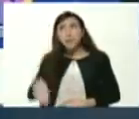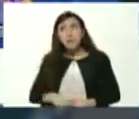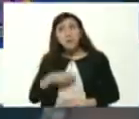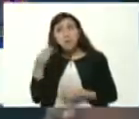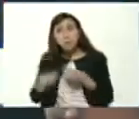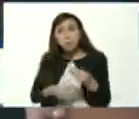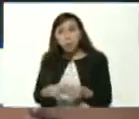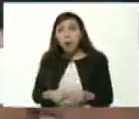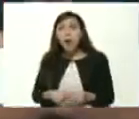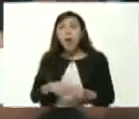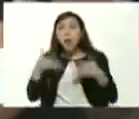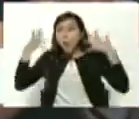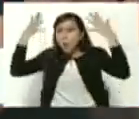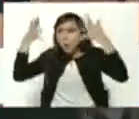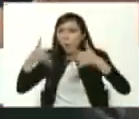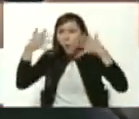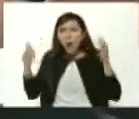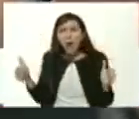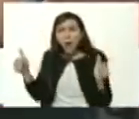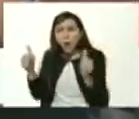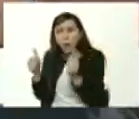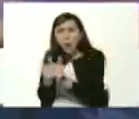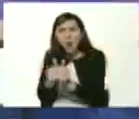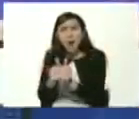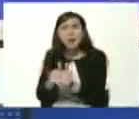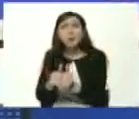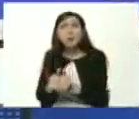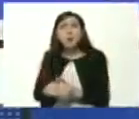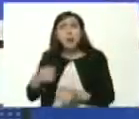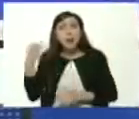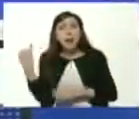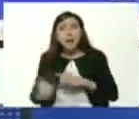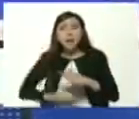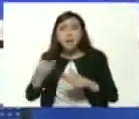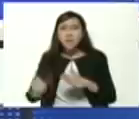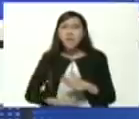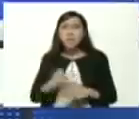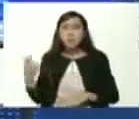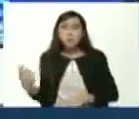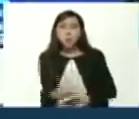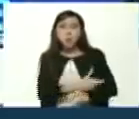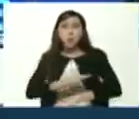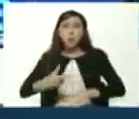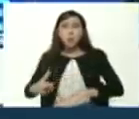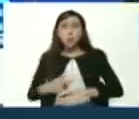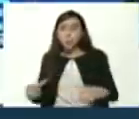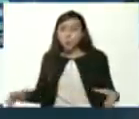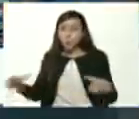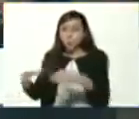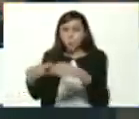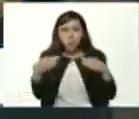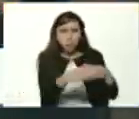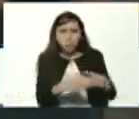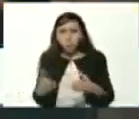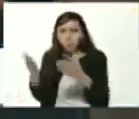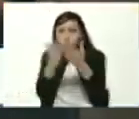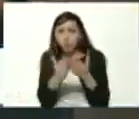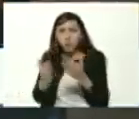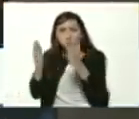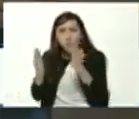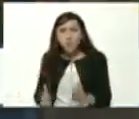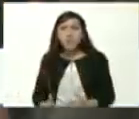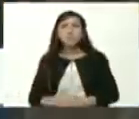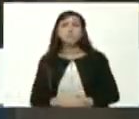con la orientación y el acompañamiento de las instituciones gubernamentales y organizaciones estudiantiles. Es parte